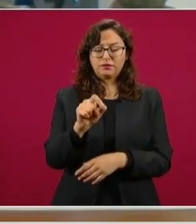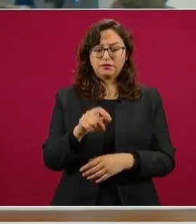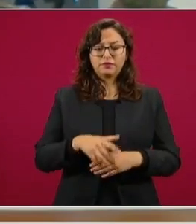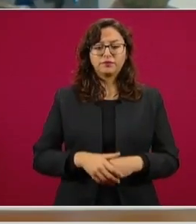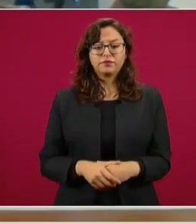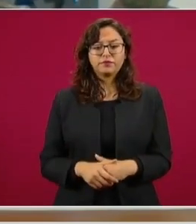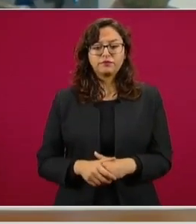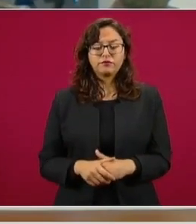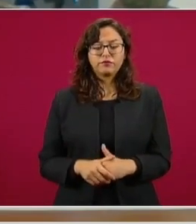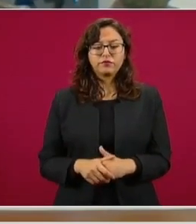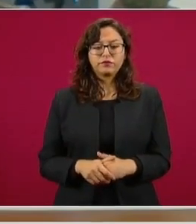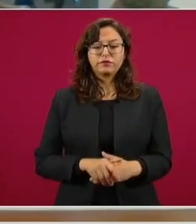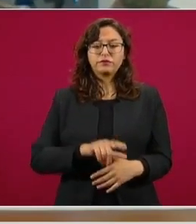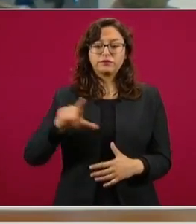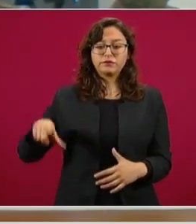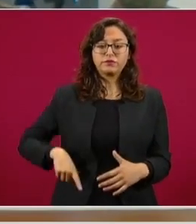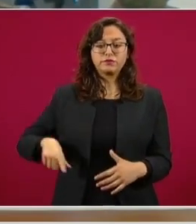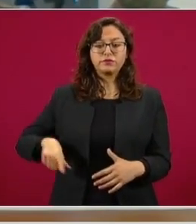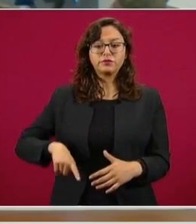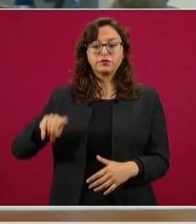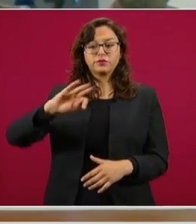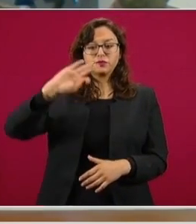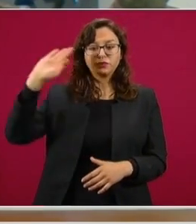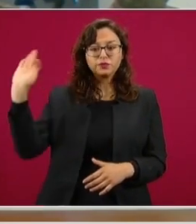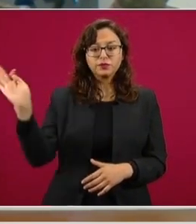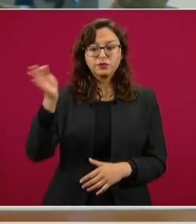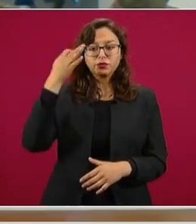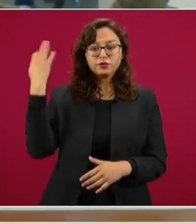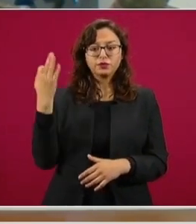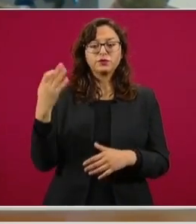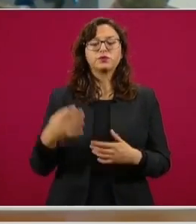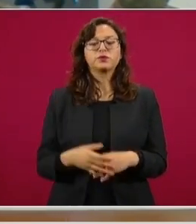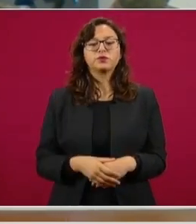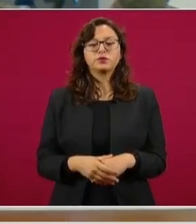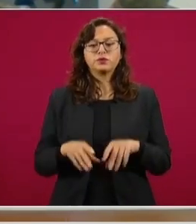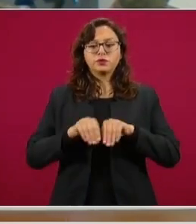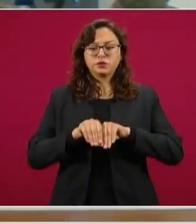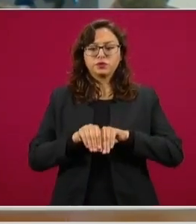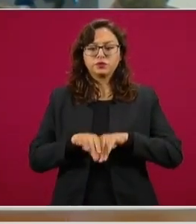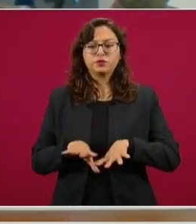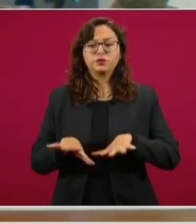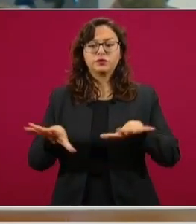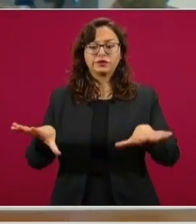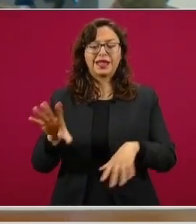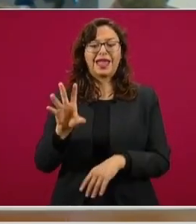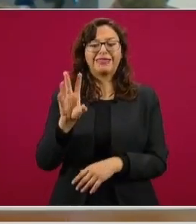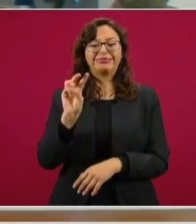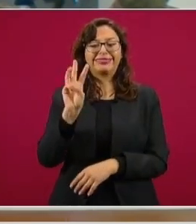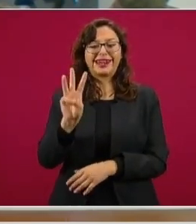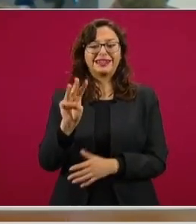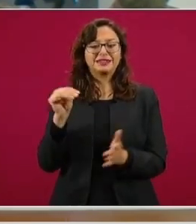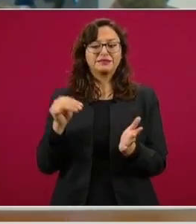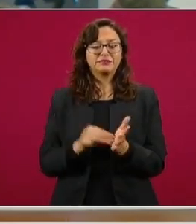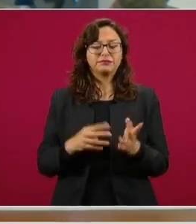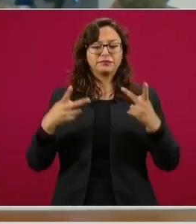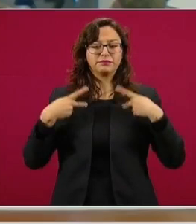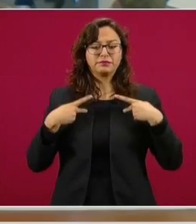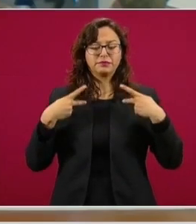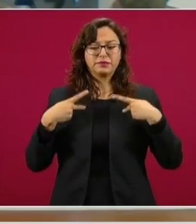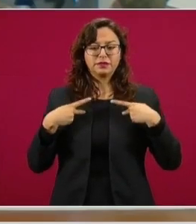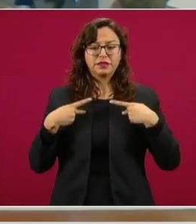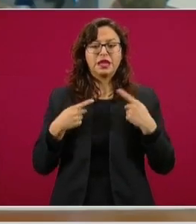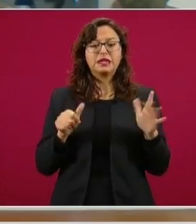parte del gobierno federal se realizó un despliegue de más de 10.000 elementos, 690